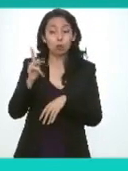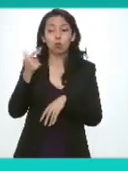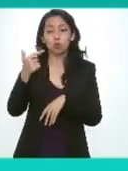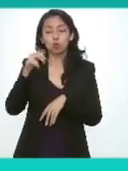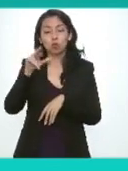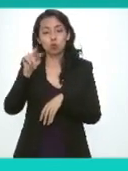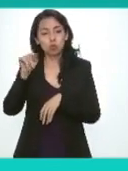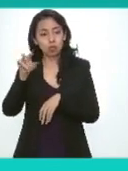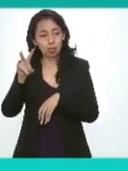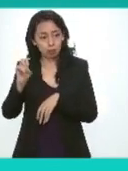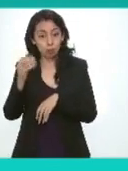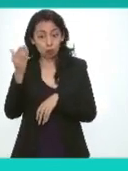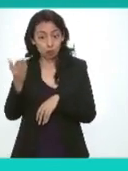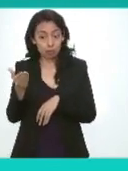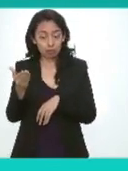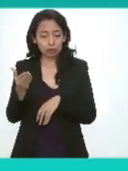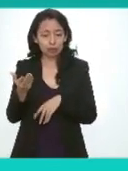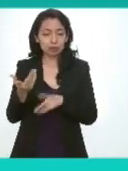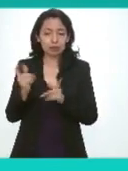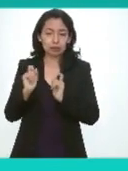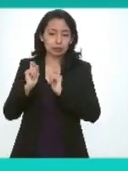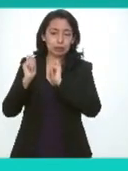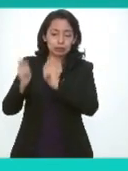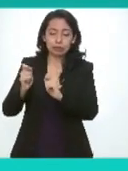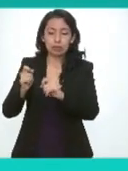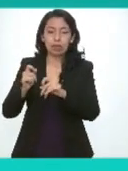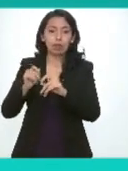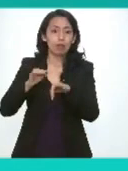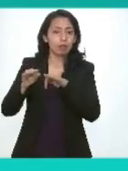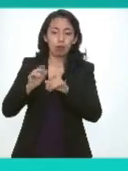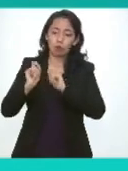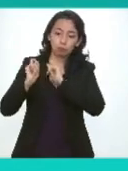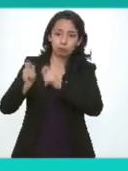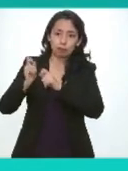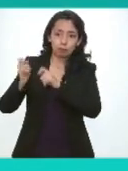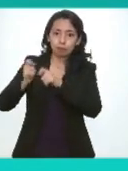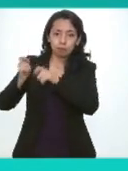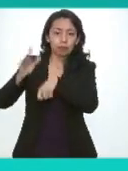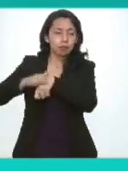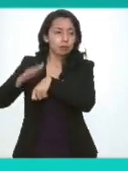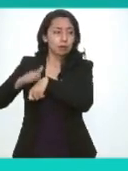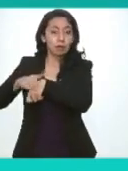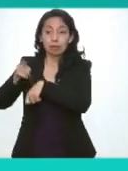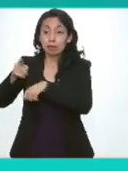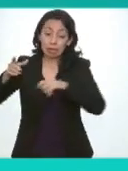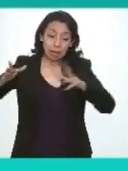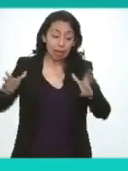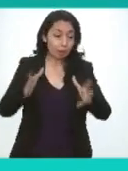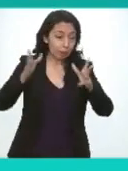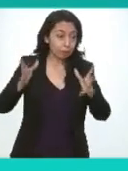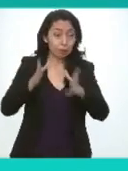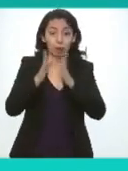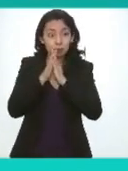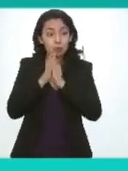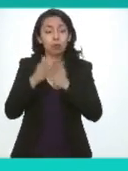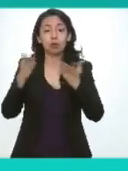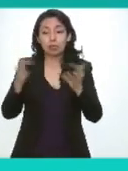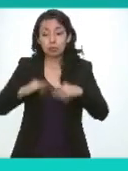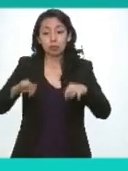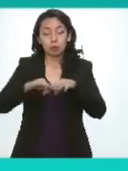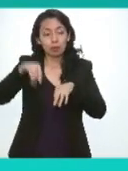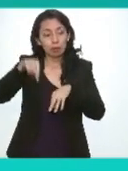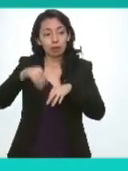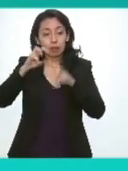fue una de las comisiones pues que más trabajó más estuvo impulsando el tema que le tocó de esta comisión tan